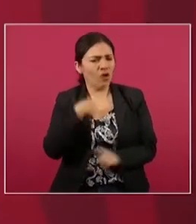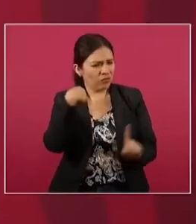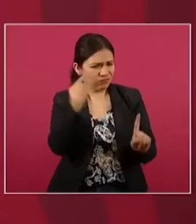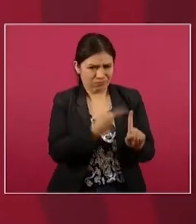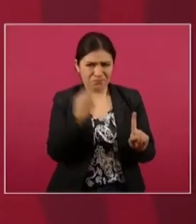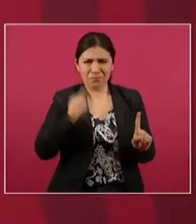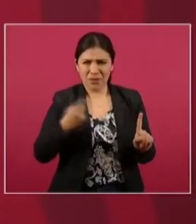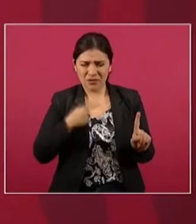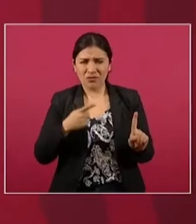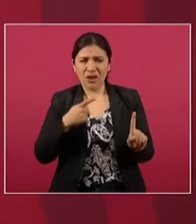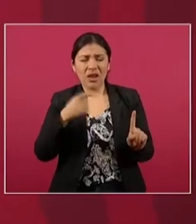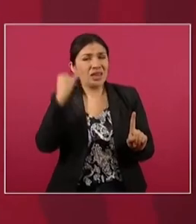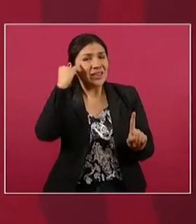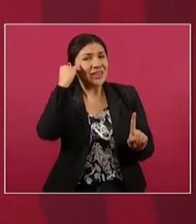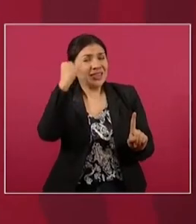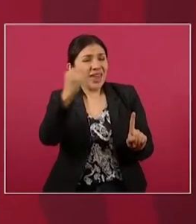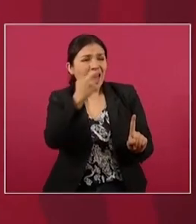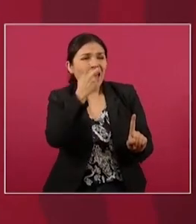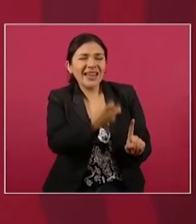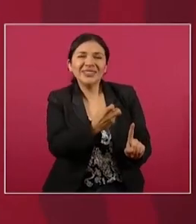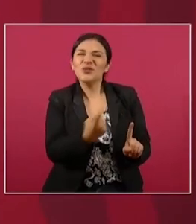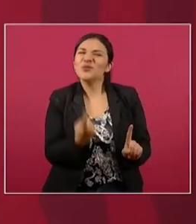no coincidía en eso.